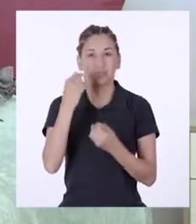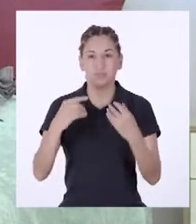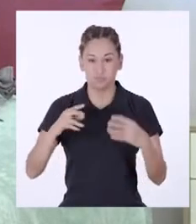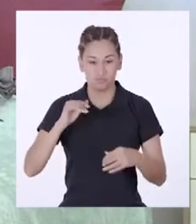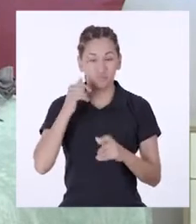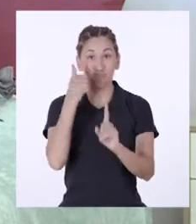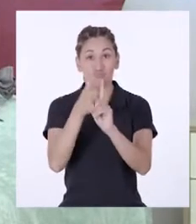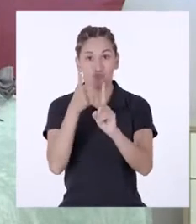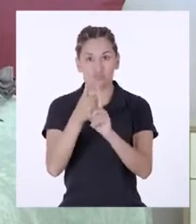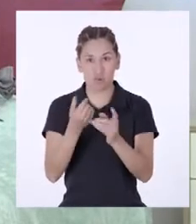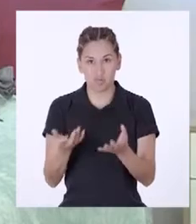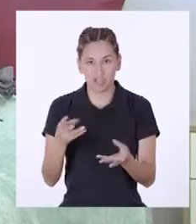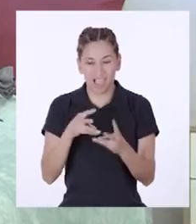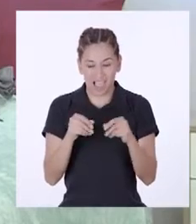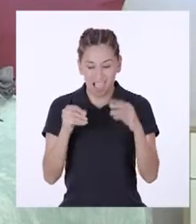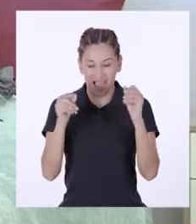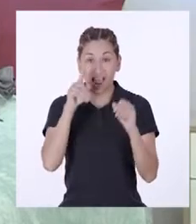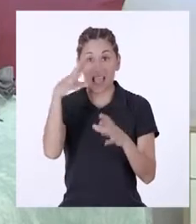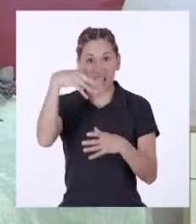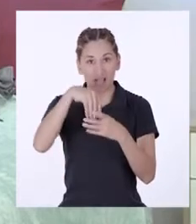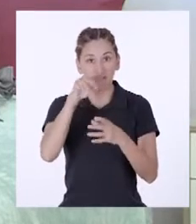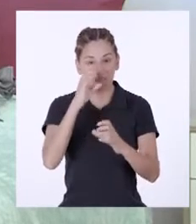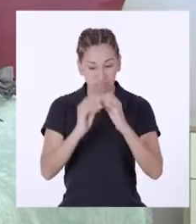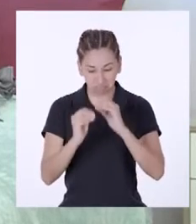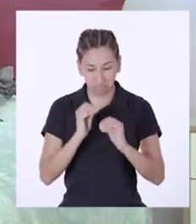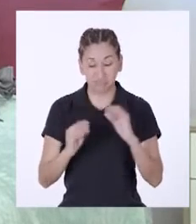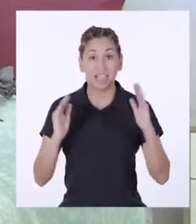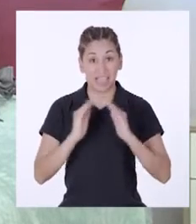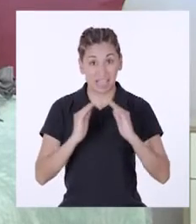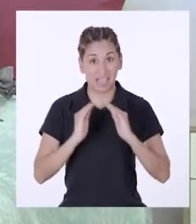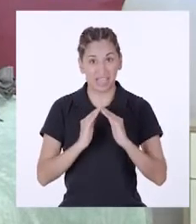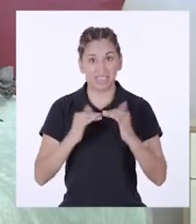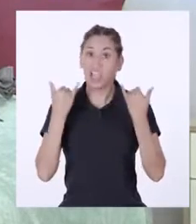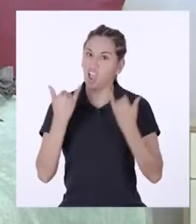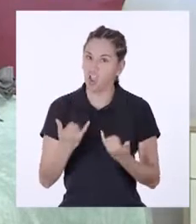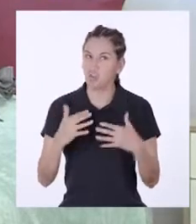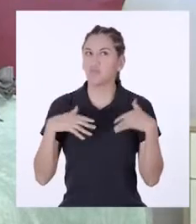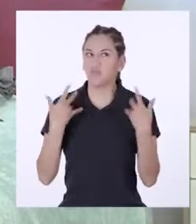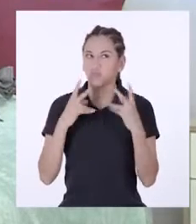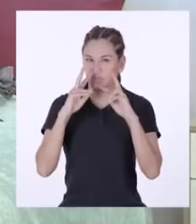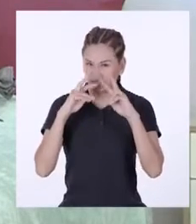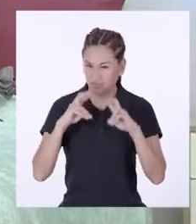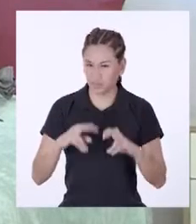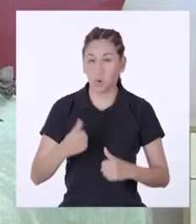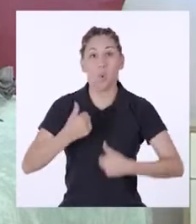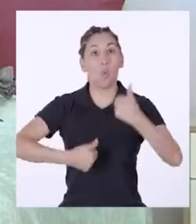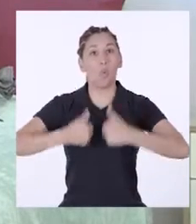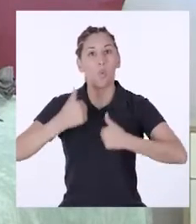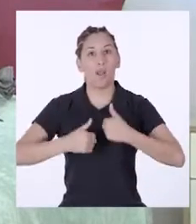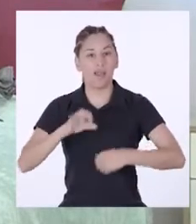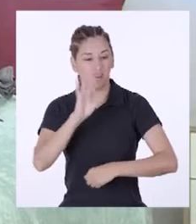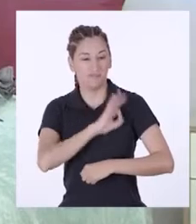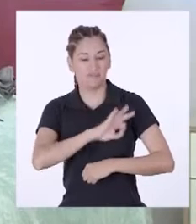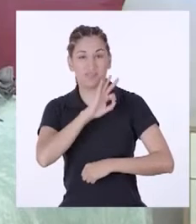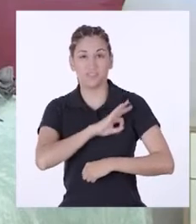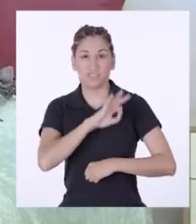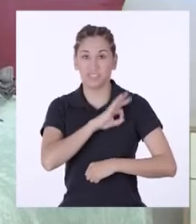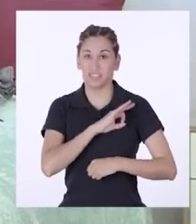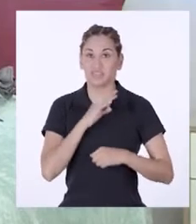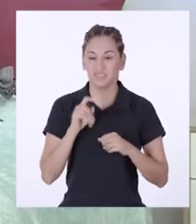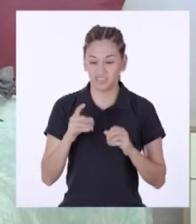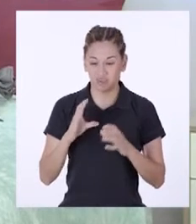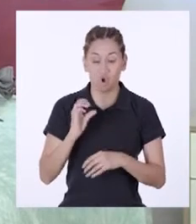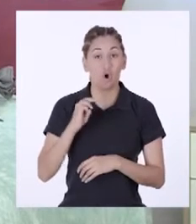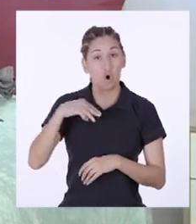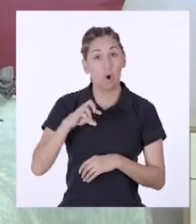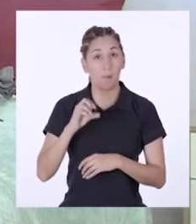propia composera hecha en casa, quizá hoy podamos investigar más acerca de cuáles son los efectos de la aplicación del